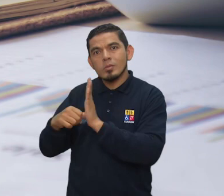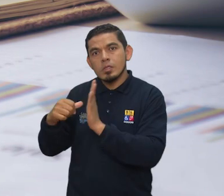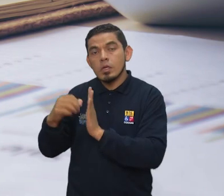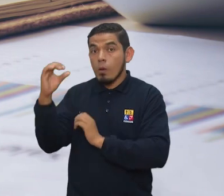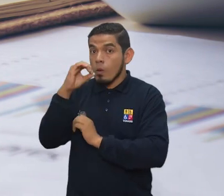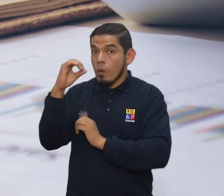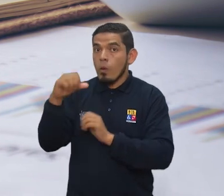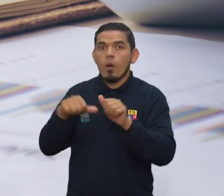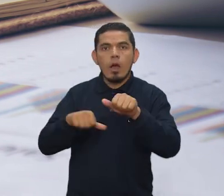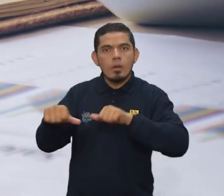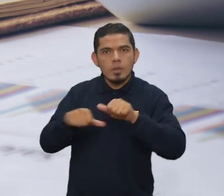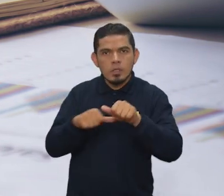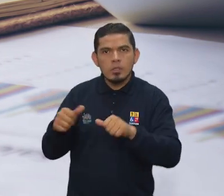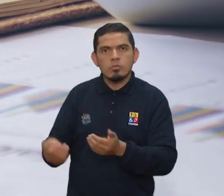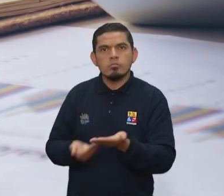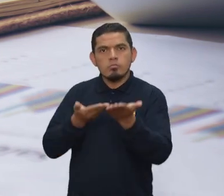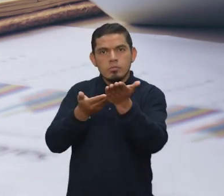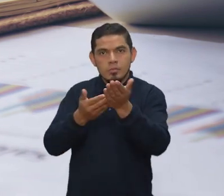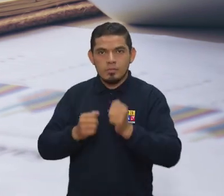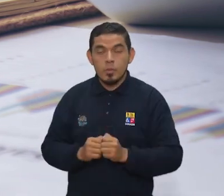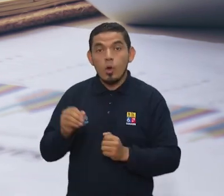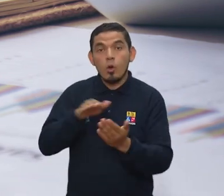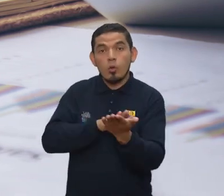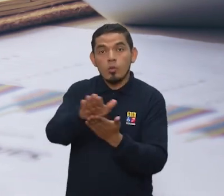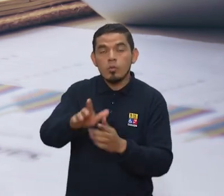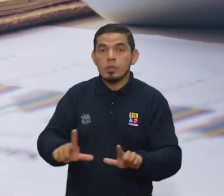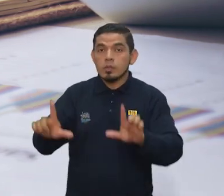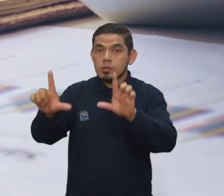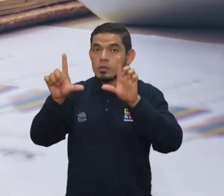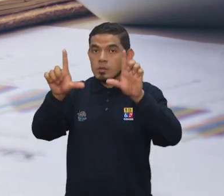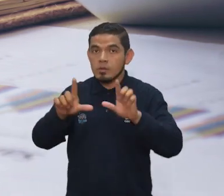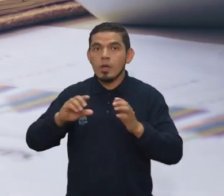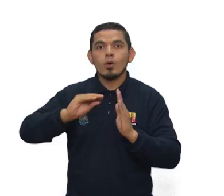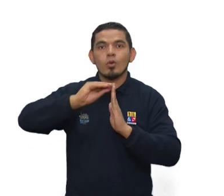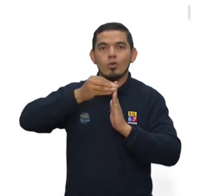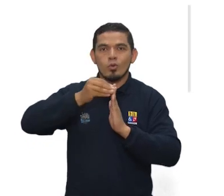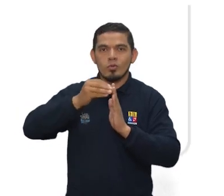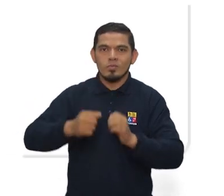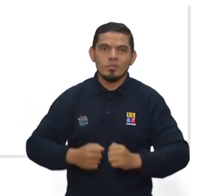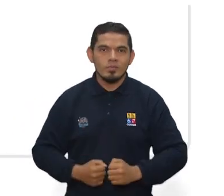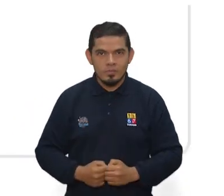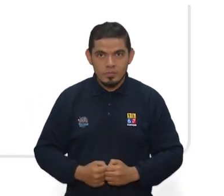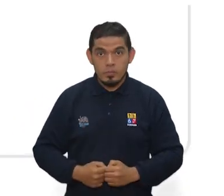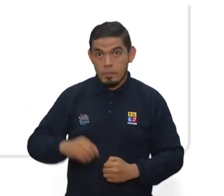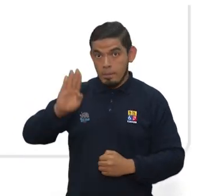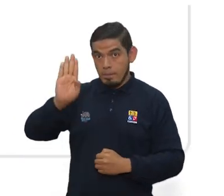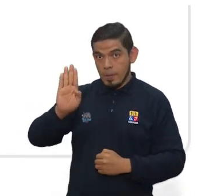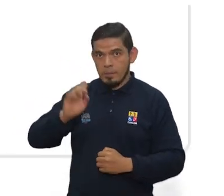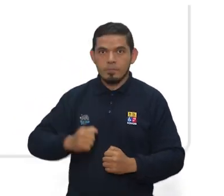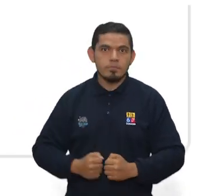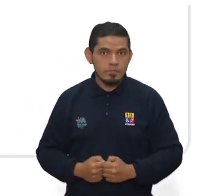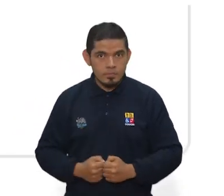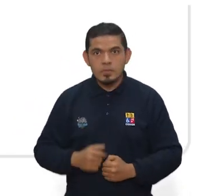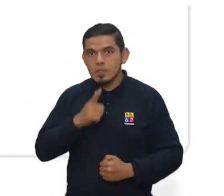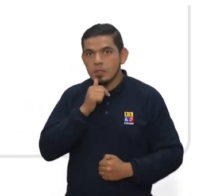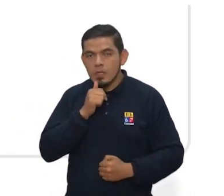copia certificada del acuerdo ministerial o acto administrativo que otorgó la misma o impresión del Certificado de Registro Único de